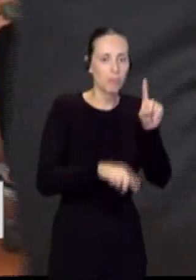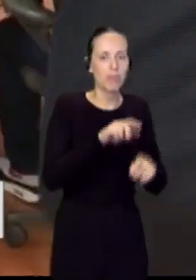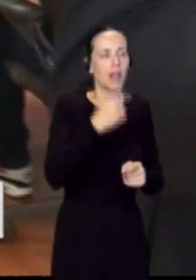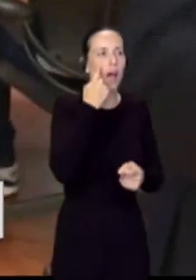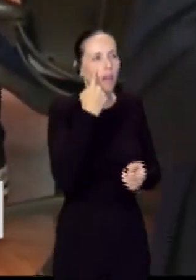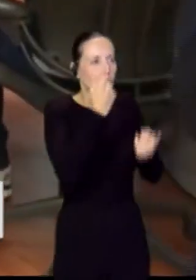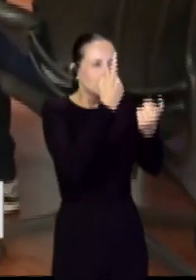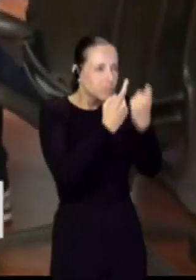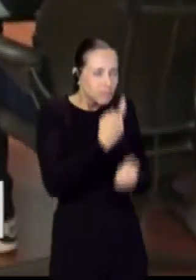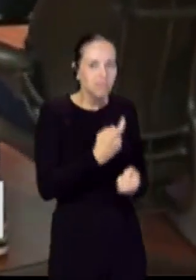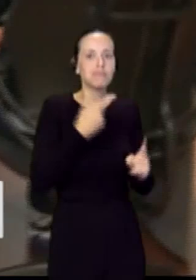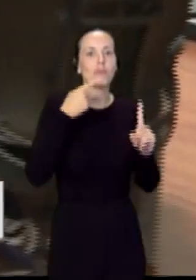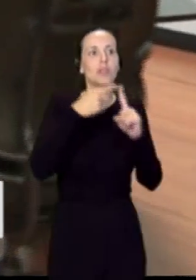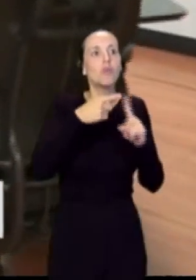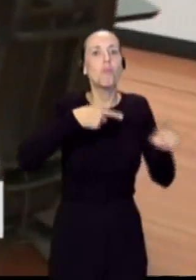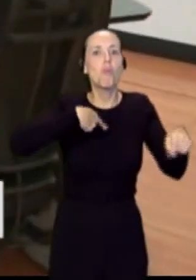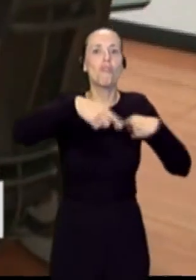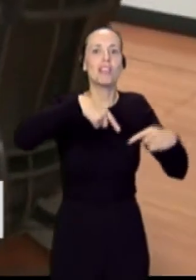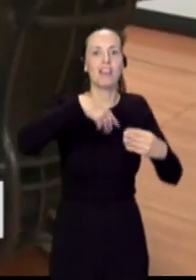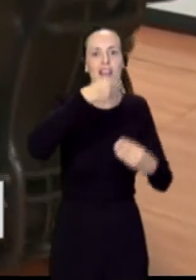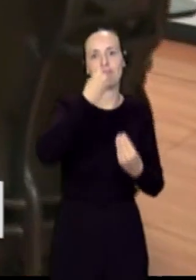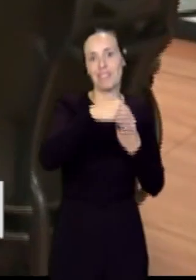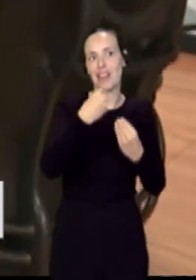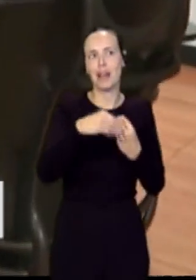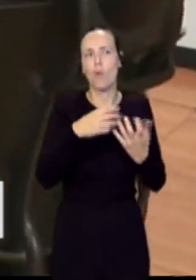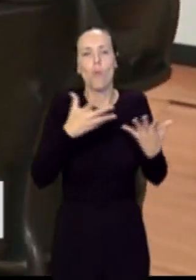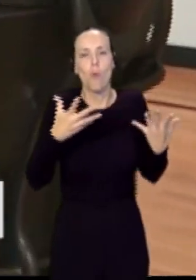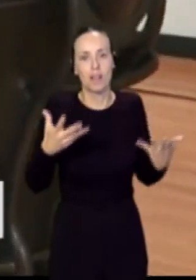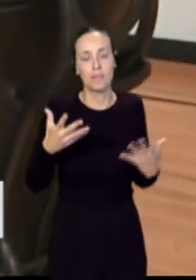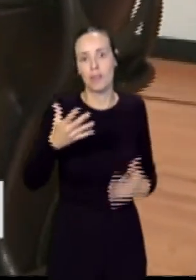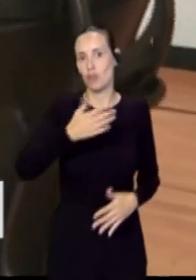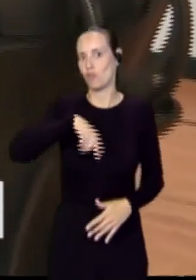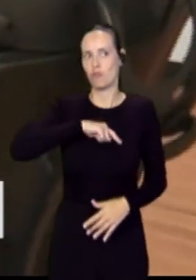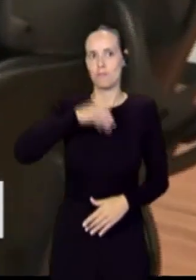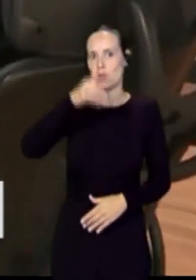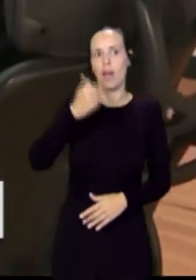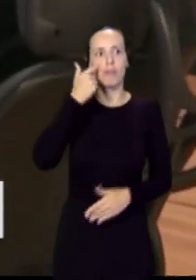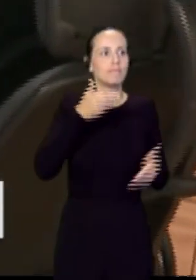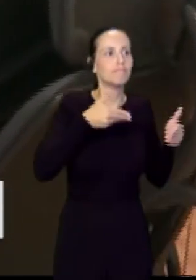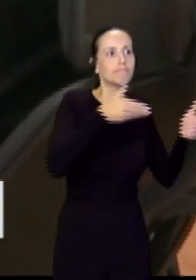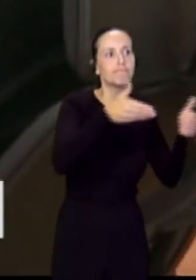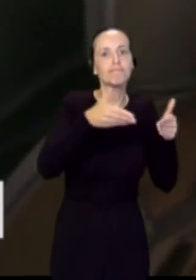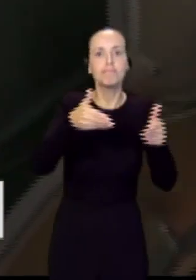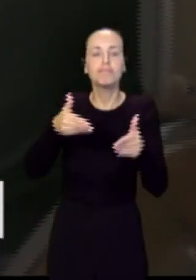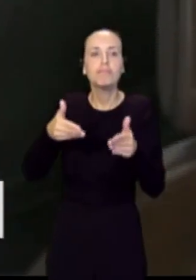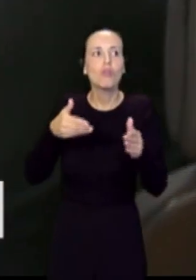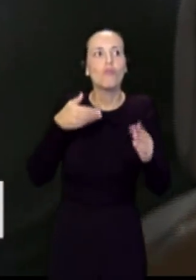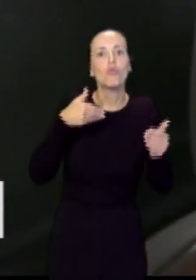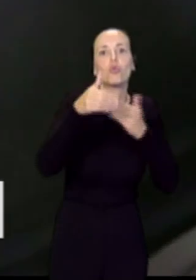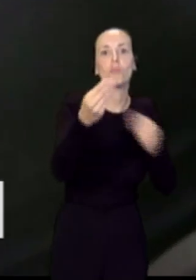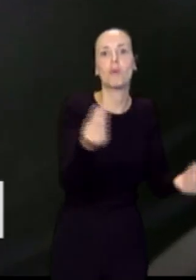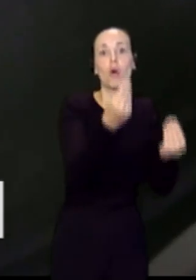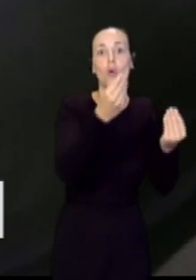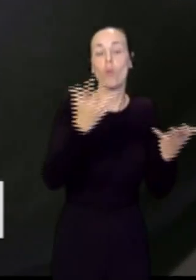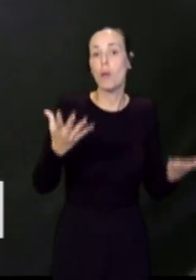isla de Gran Canaria. Para nosotros es fundamental para saber cuáles son las vías necesarias en el futuro, ver cómo podemos mejorar los aforos de las vías